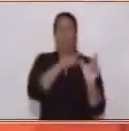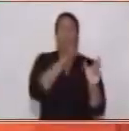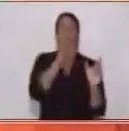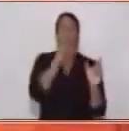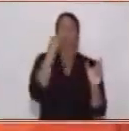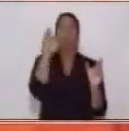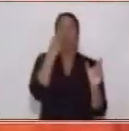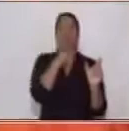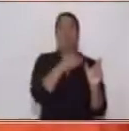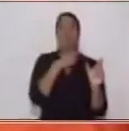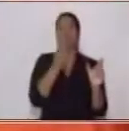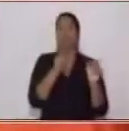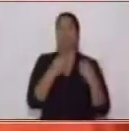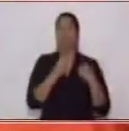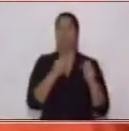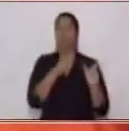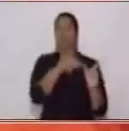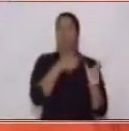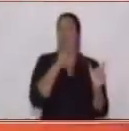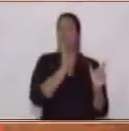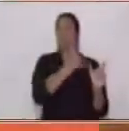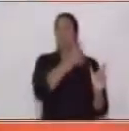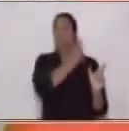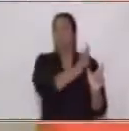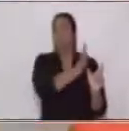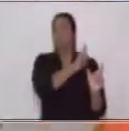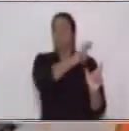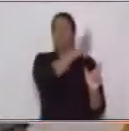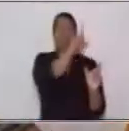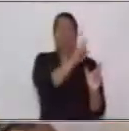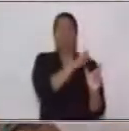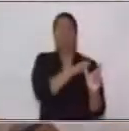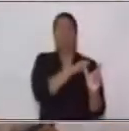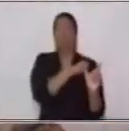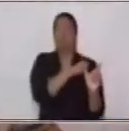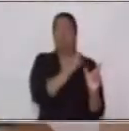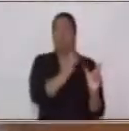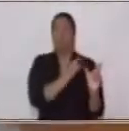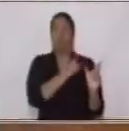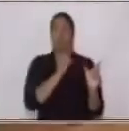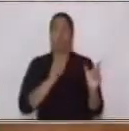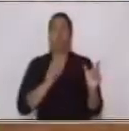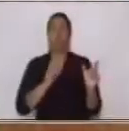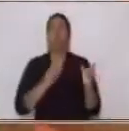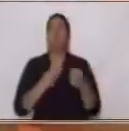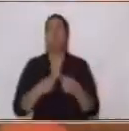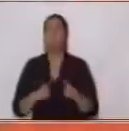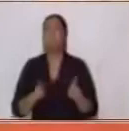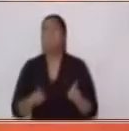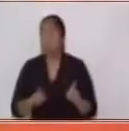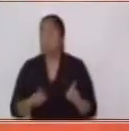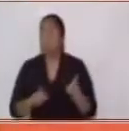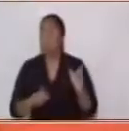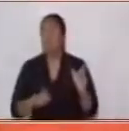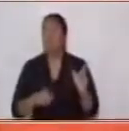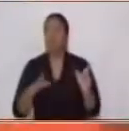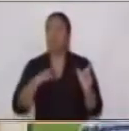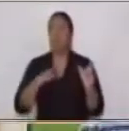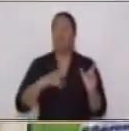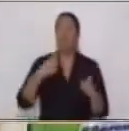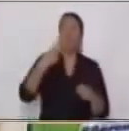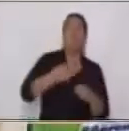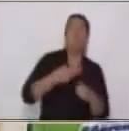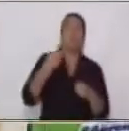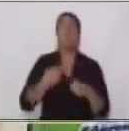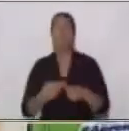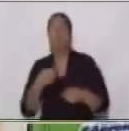acción en este momento cumple función de sujeto y de núcleo del sujeto sin embargo al tener una frase verbal que está